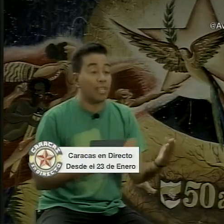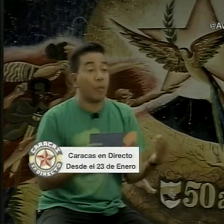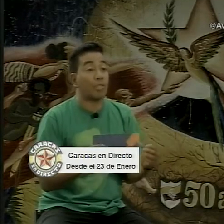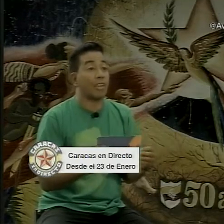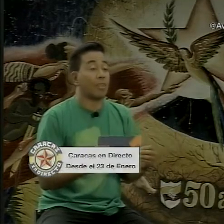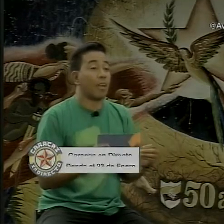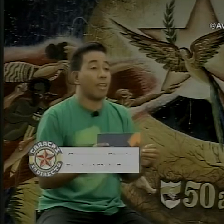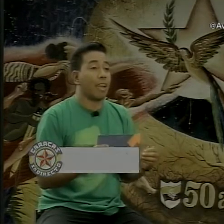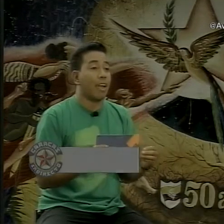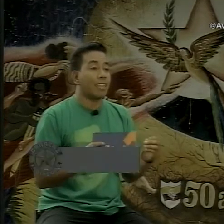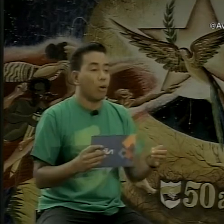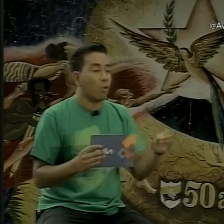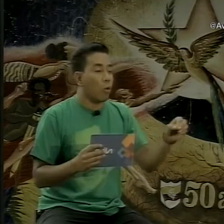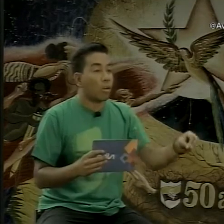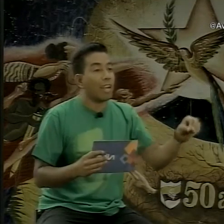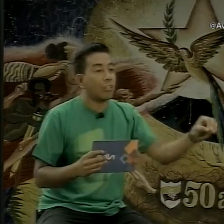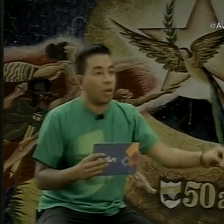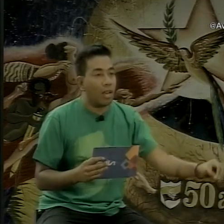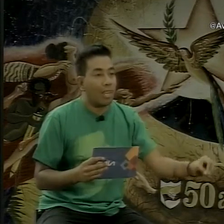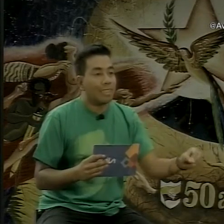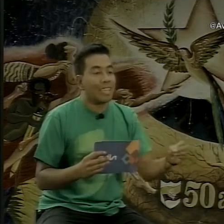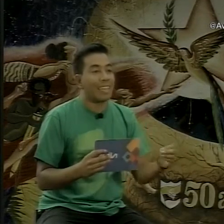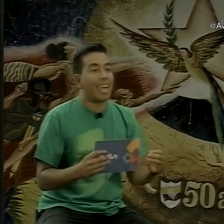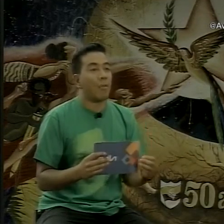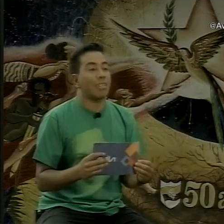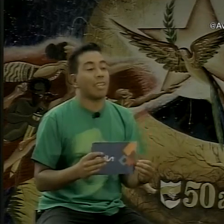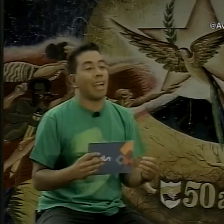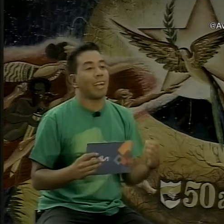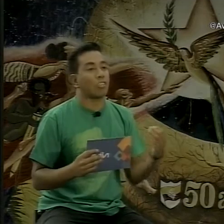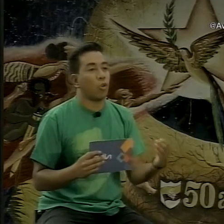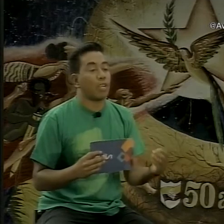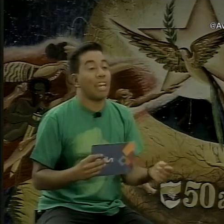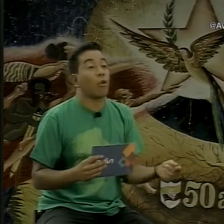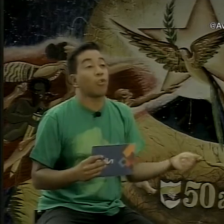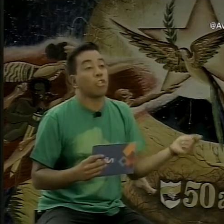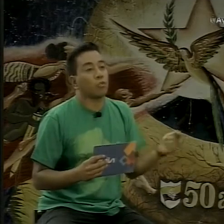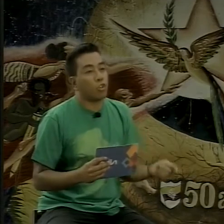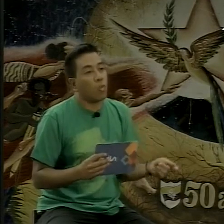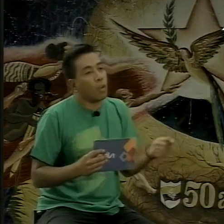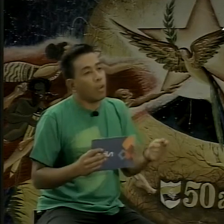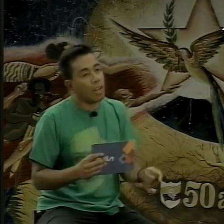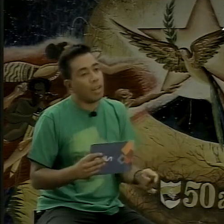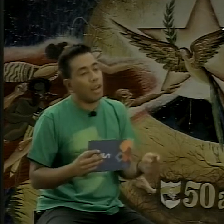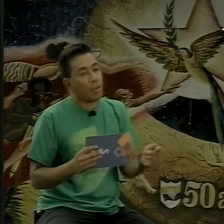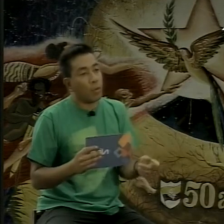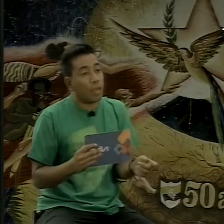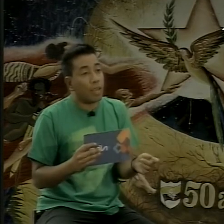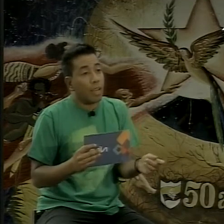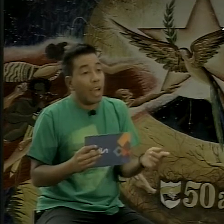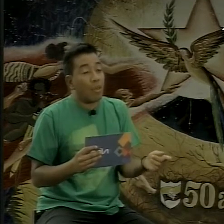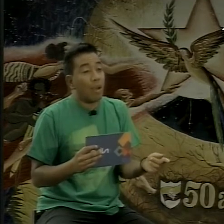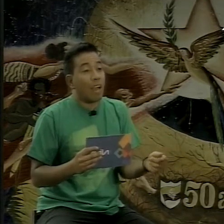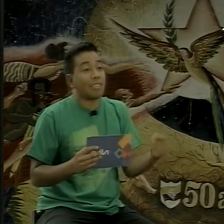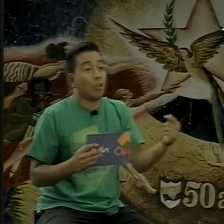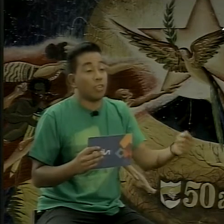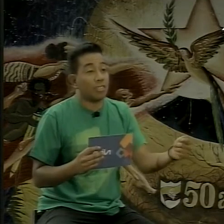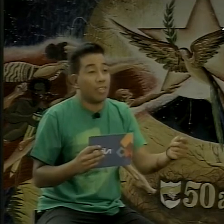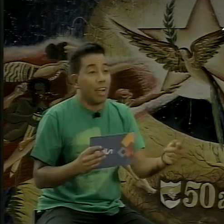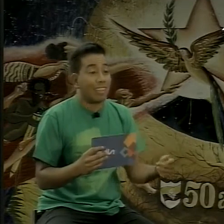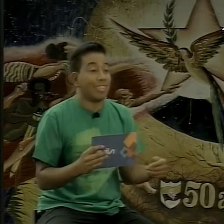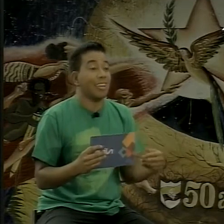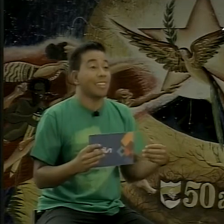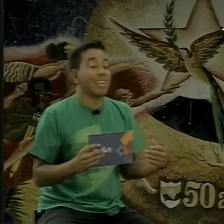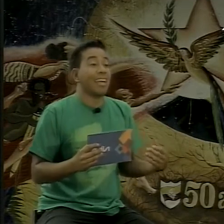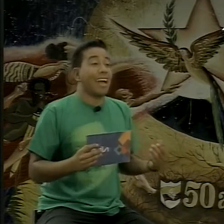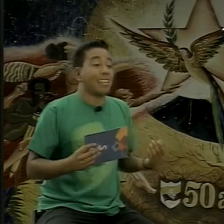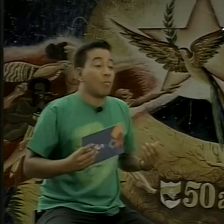voto, tiene que expresarse más allá de una urna electoral, tiene que además tener acción. Y la Constitución Bolivariana de la República, además, así lo dice,